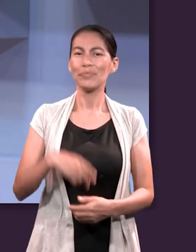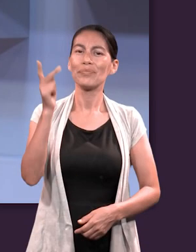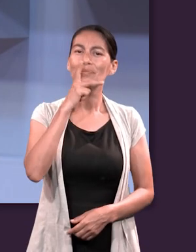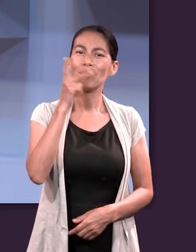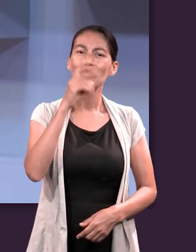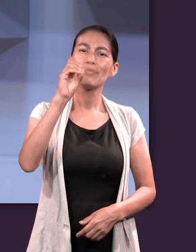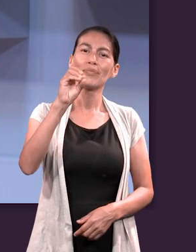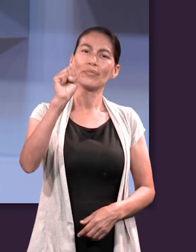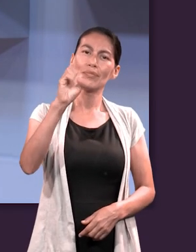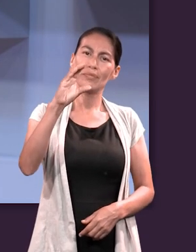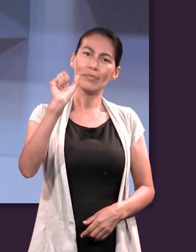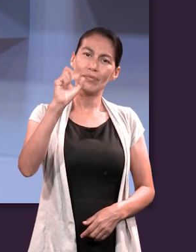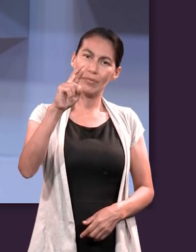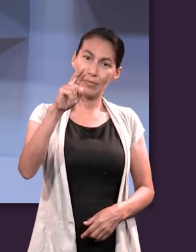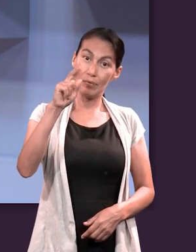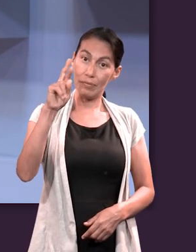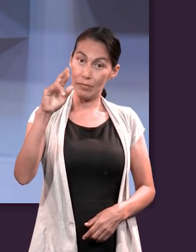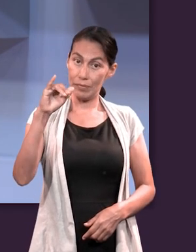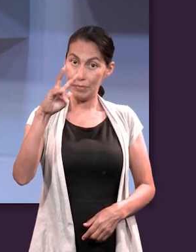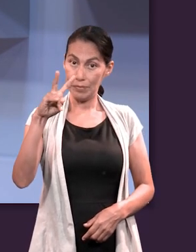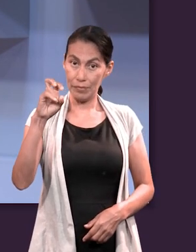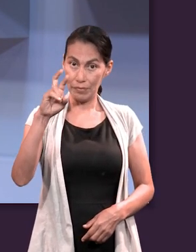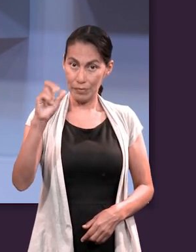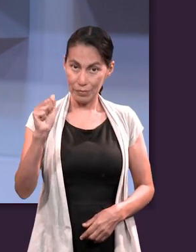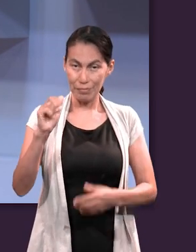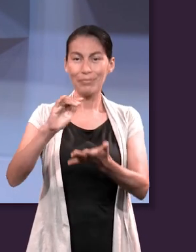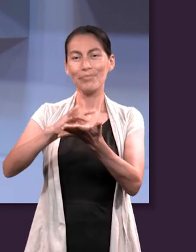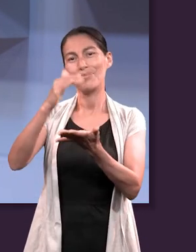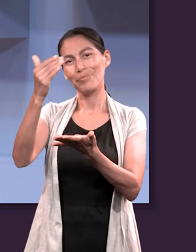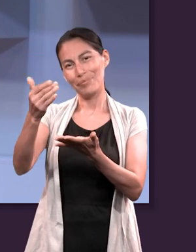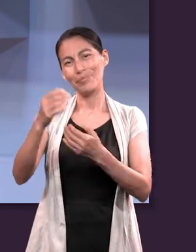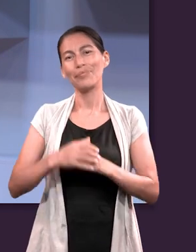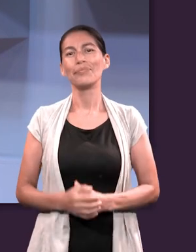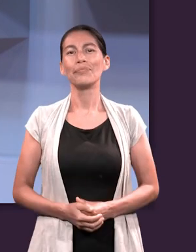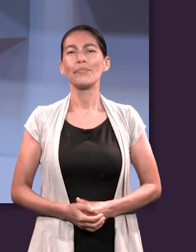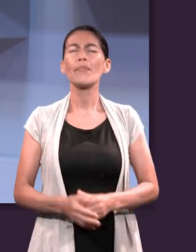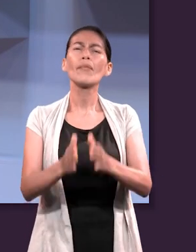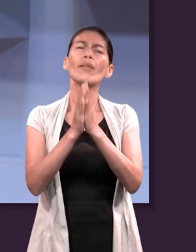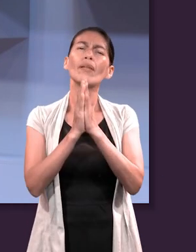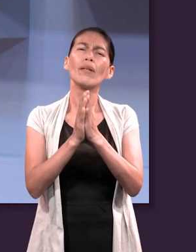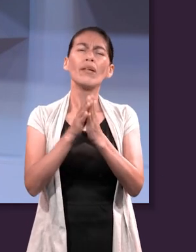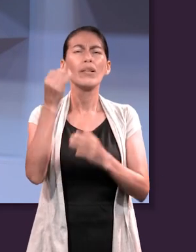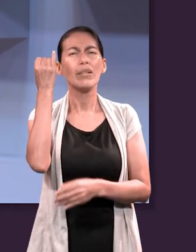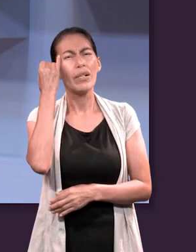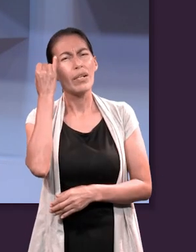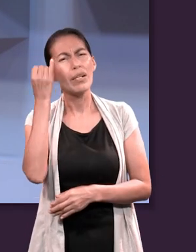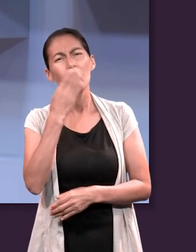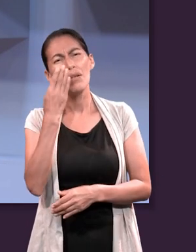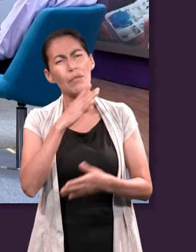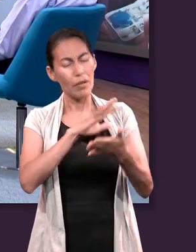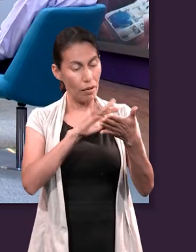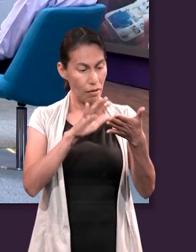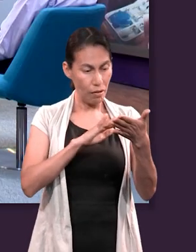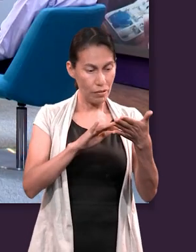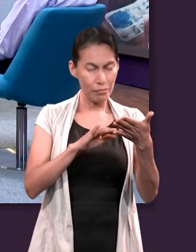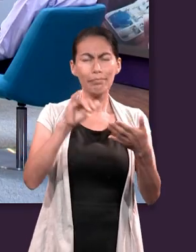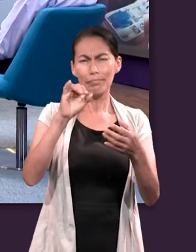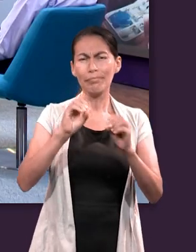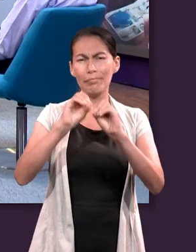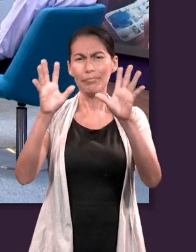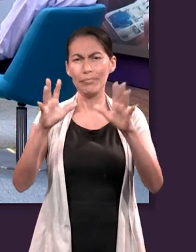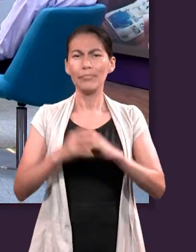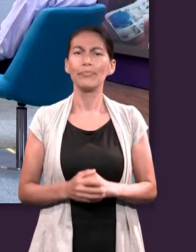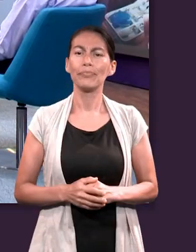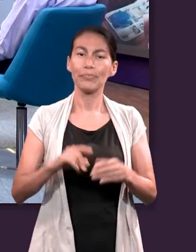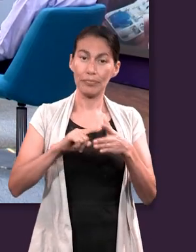Le agradecemos al pastor Oscar Iberas por sus palabras. Isaí, ¿nos puedes ayudar con la lectura?